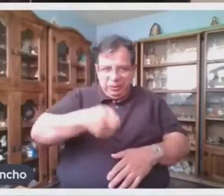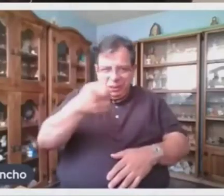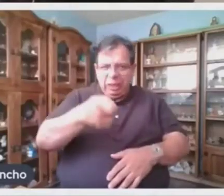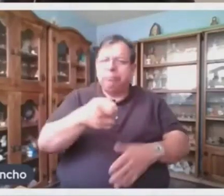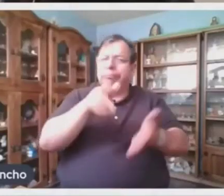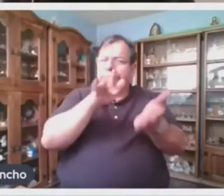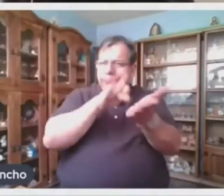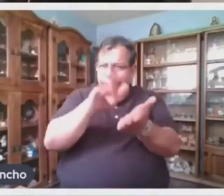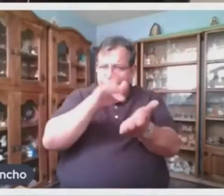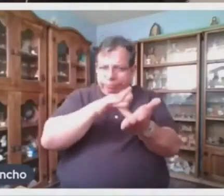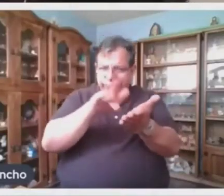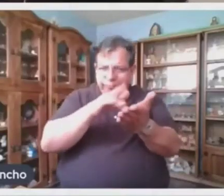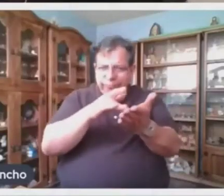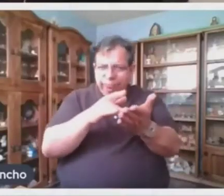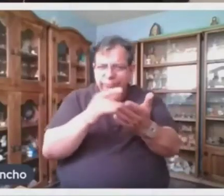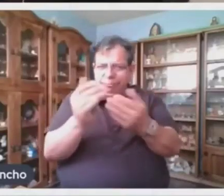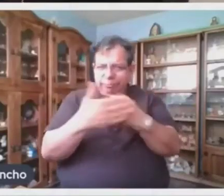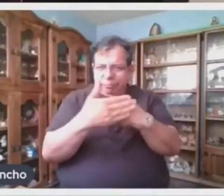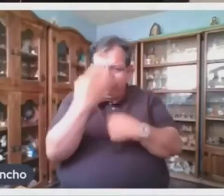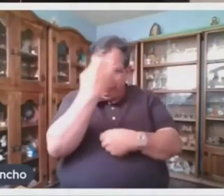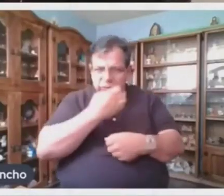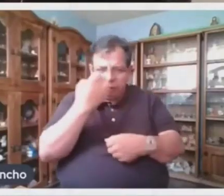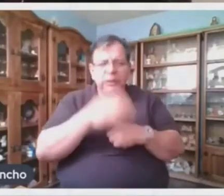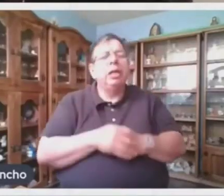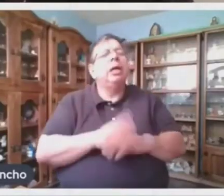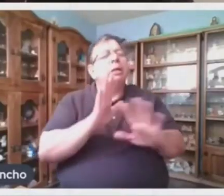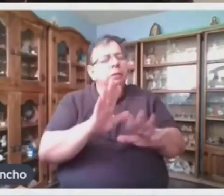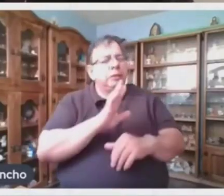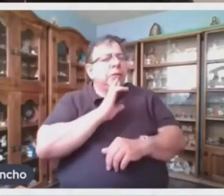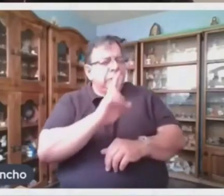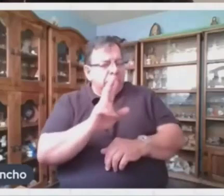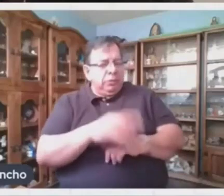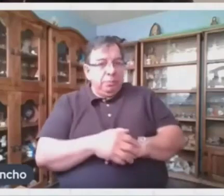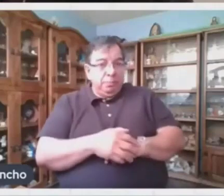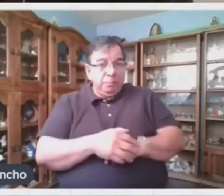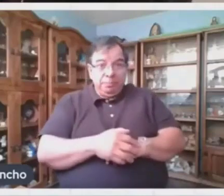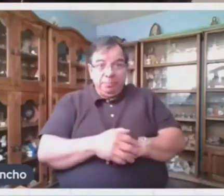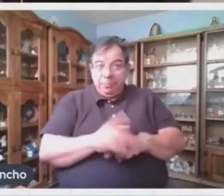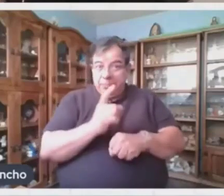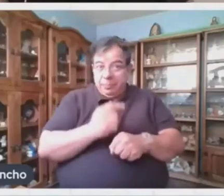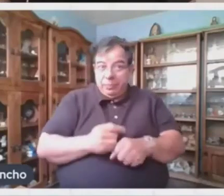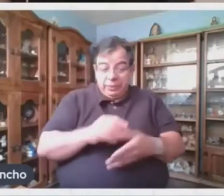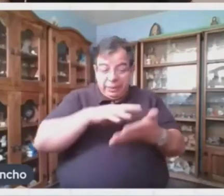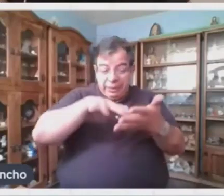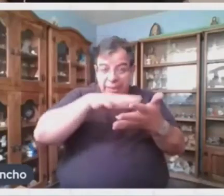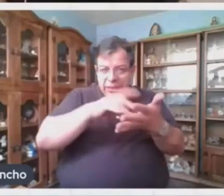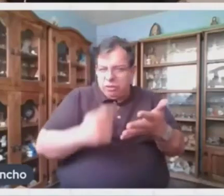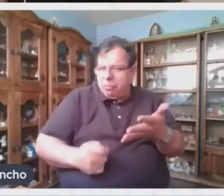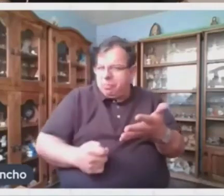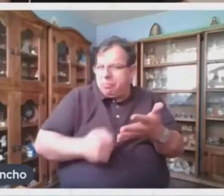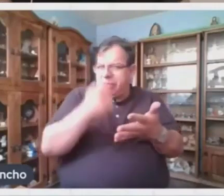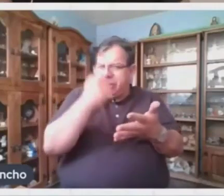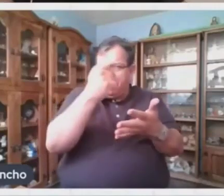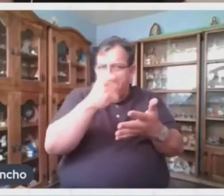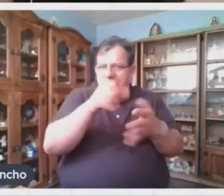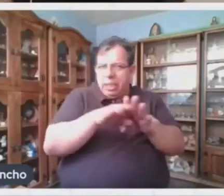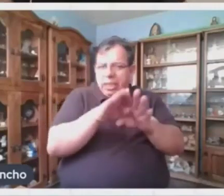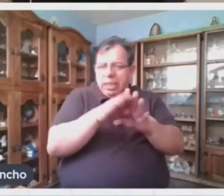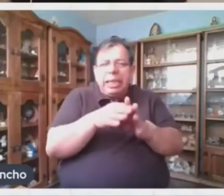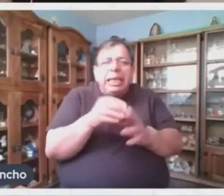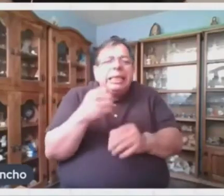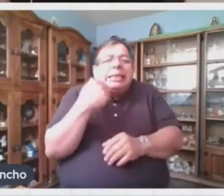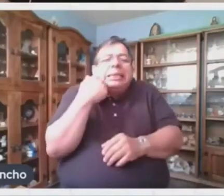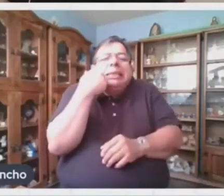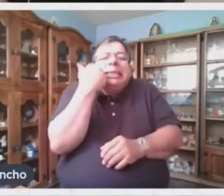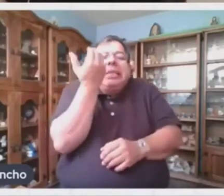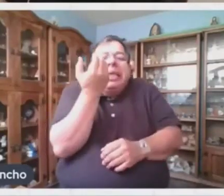apoyar en su examen. Contestando a tu pregunta, te diré que lo primero que debe tener un texto es una intención comunicativa.